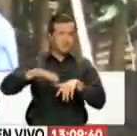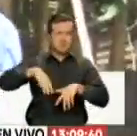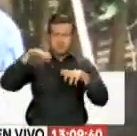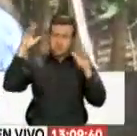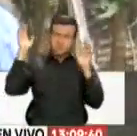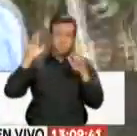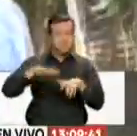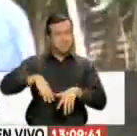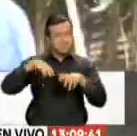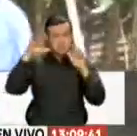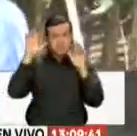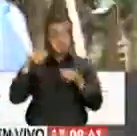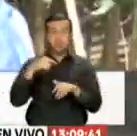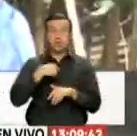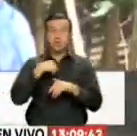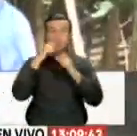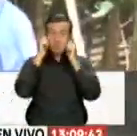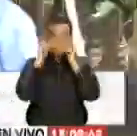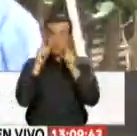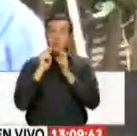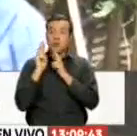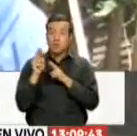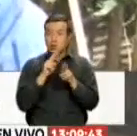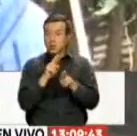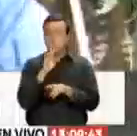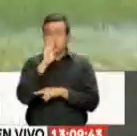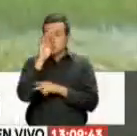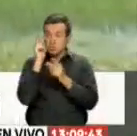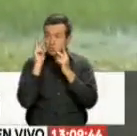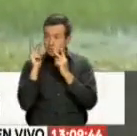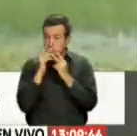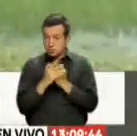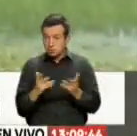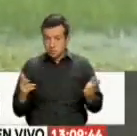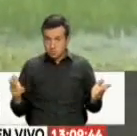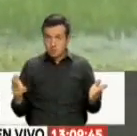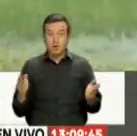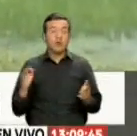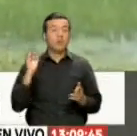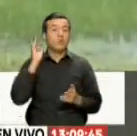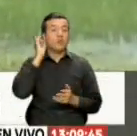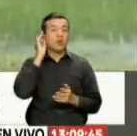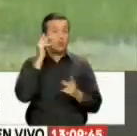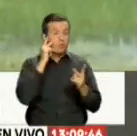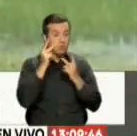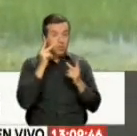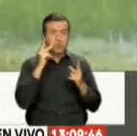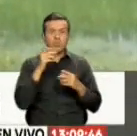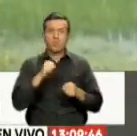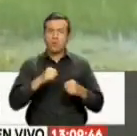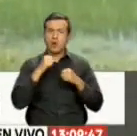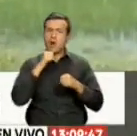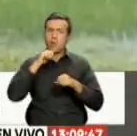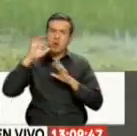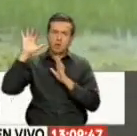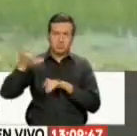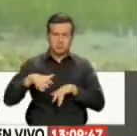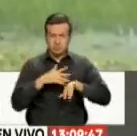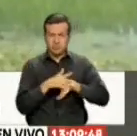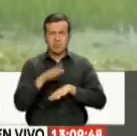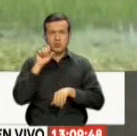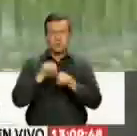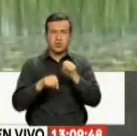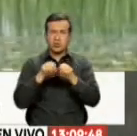sonaba y sonaba, y yo pendiente del río estamos mirando. Doña Bélgica Vargas vio como la fuerza del río destruyó los